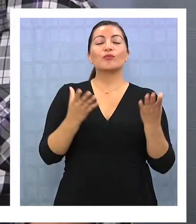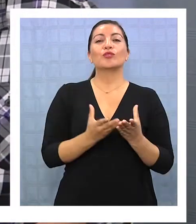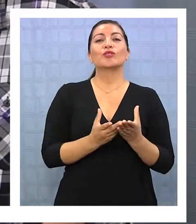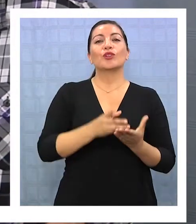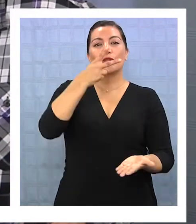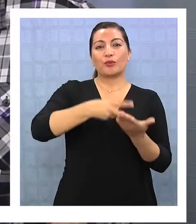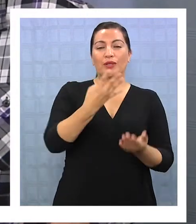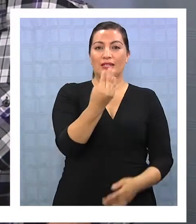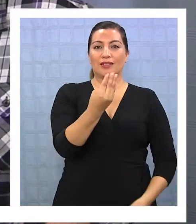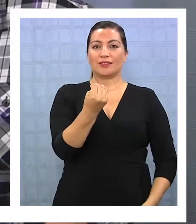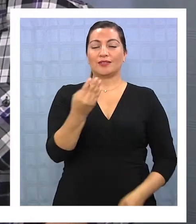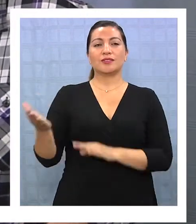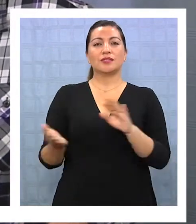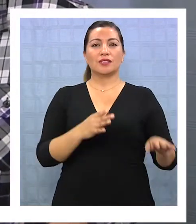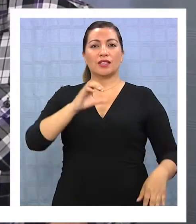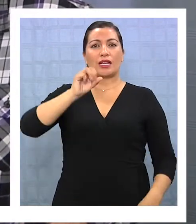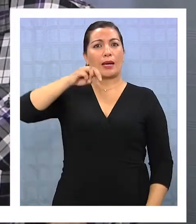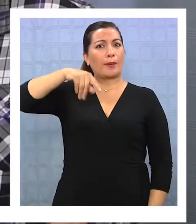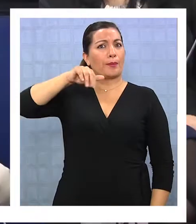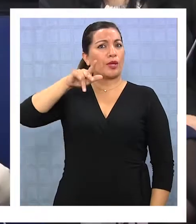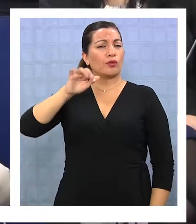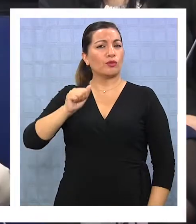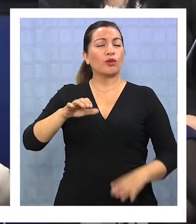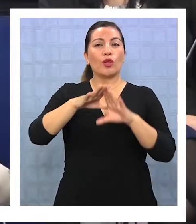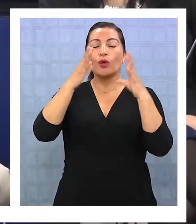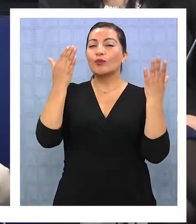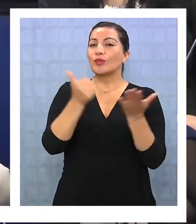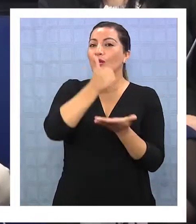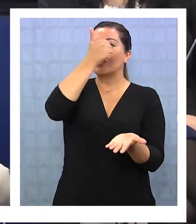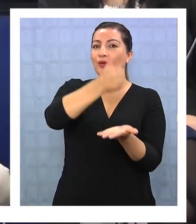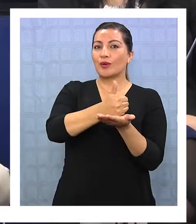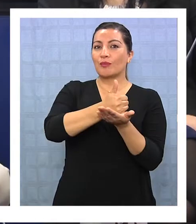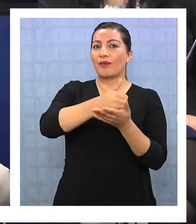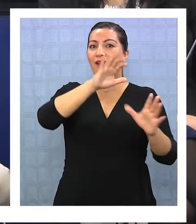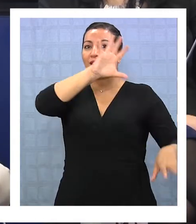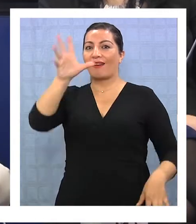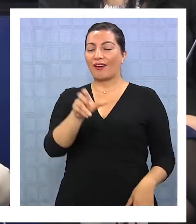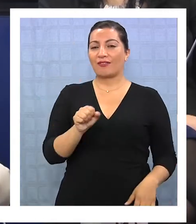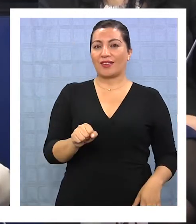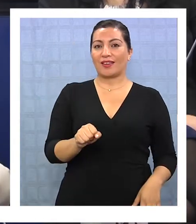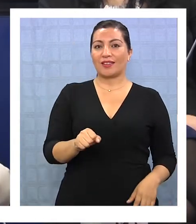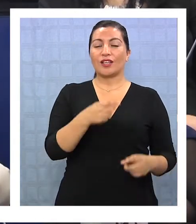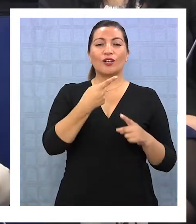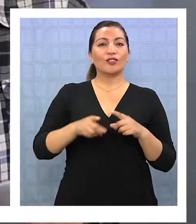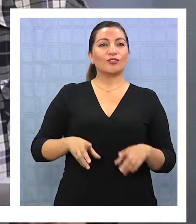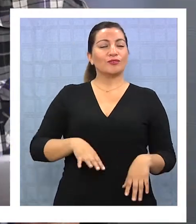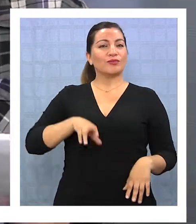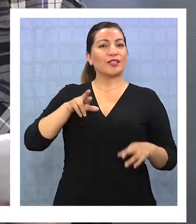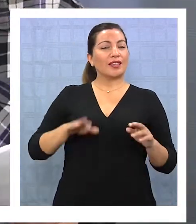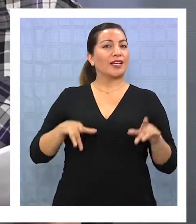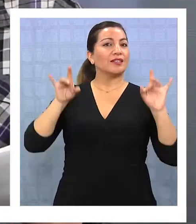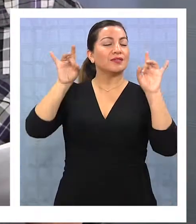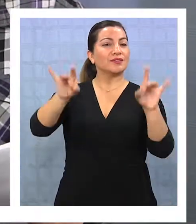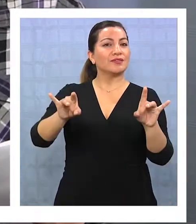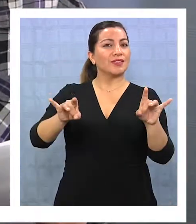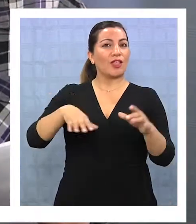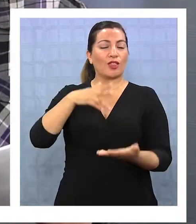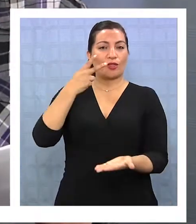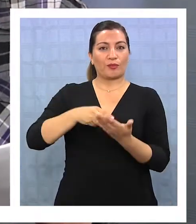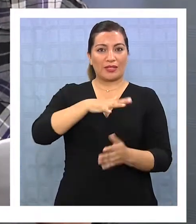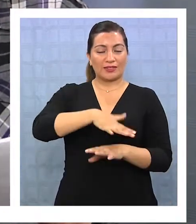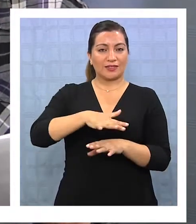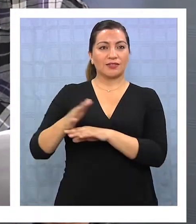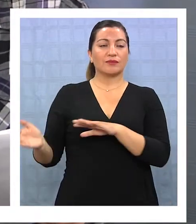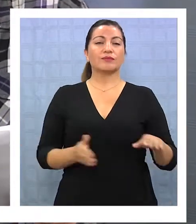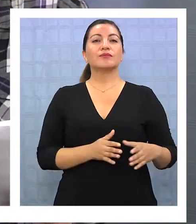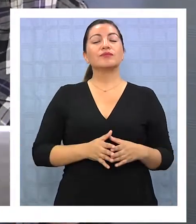Camerún como ganador de la Copa Africana 2017 y Australia como ganador de la Copa Asiática 2015. Les voy a dar los